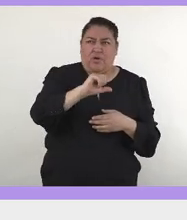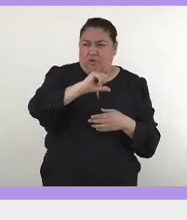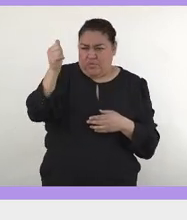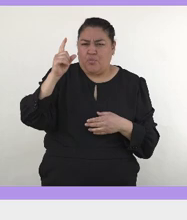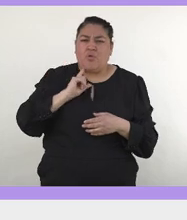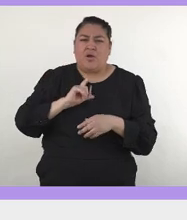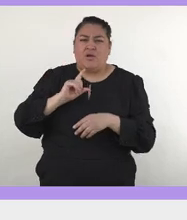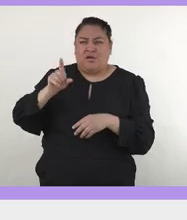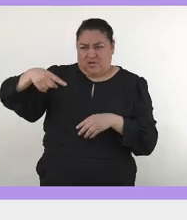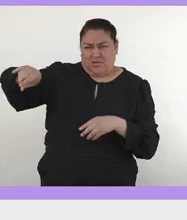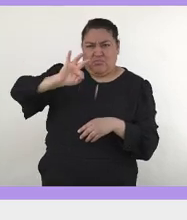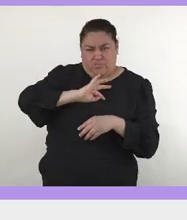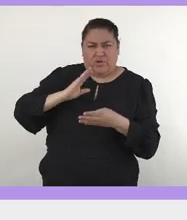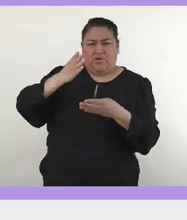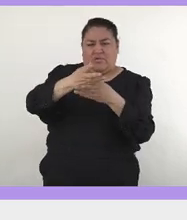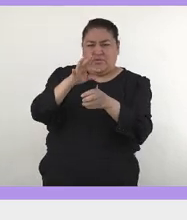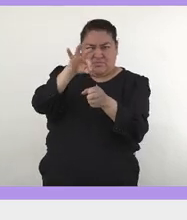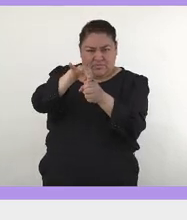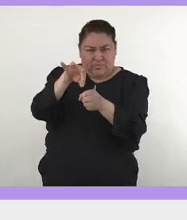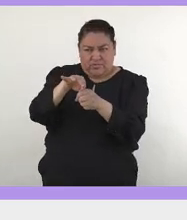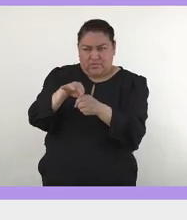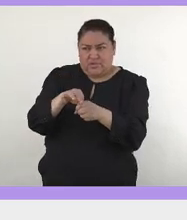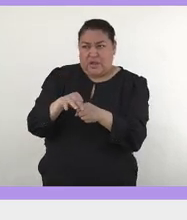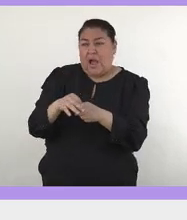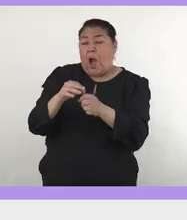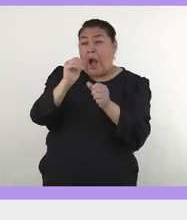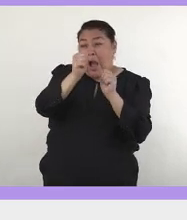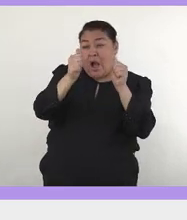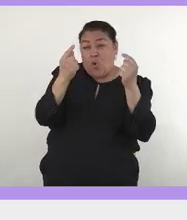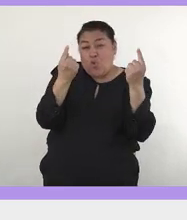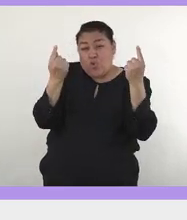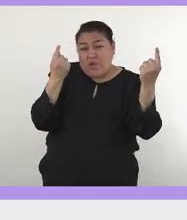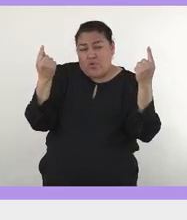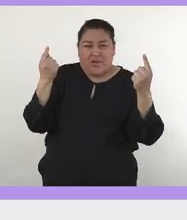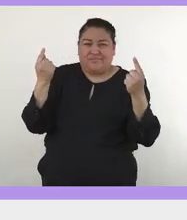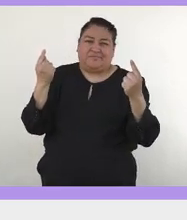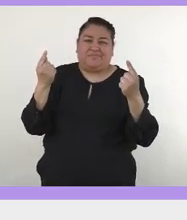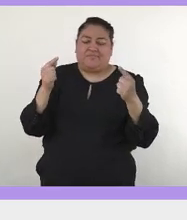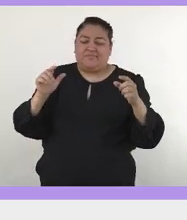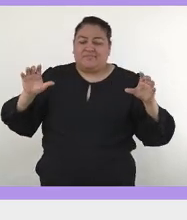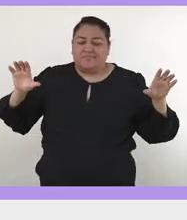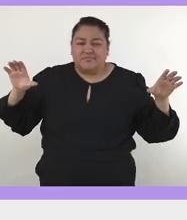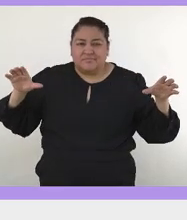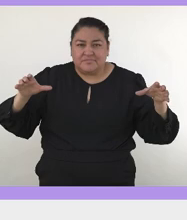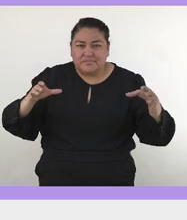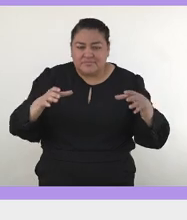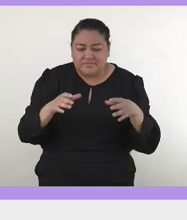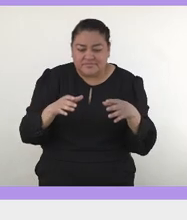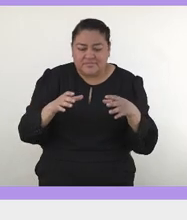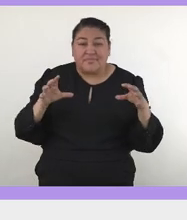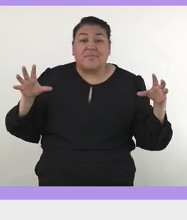mundo. Entonces, y no lo han hecho solas, lo han hecho unidas, así.